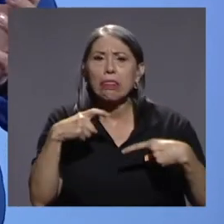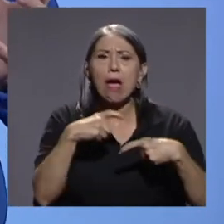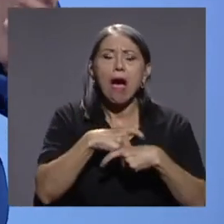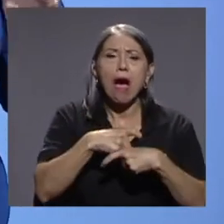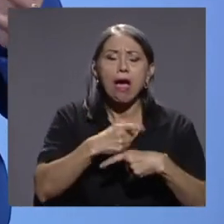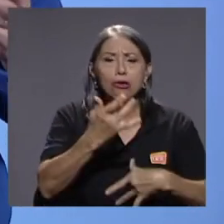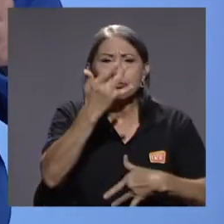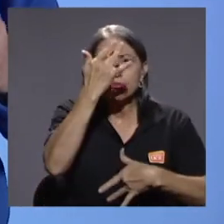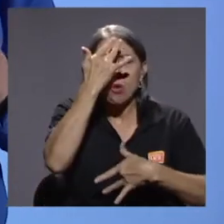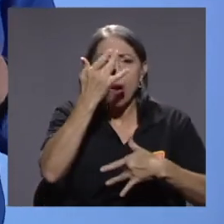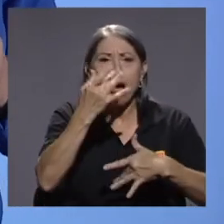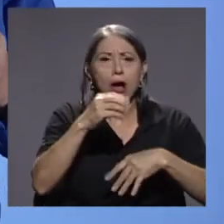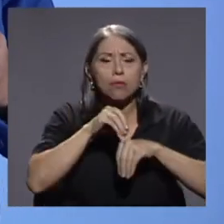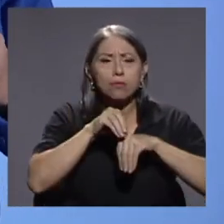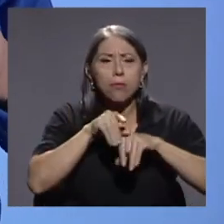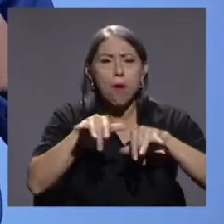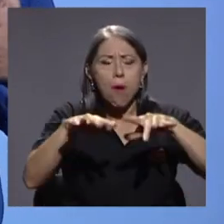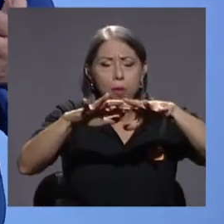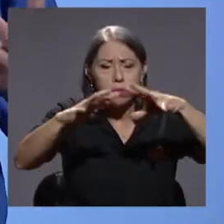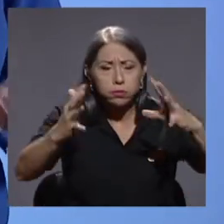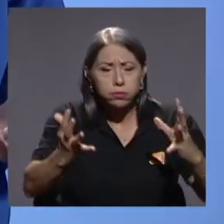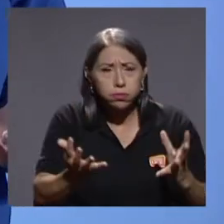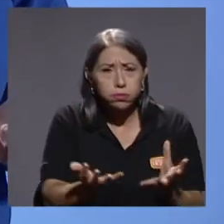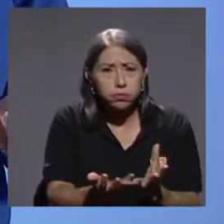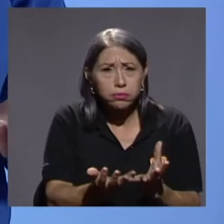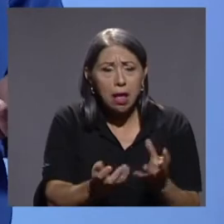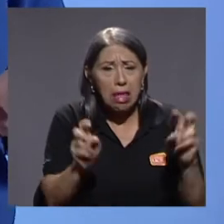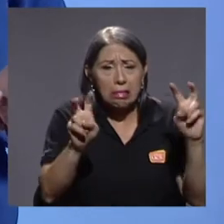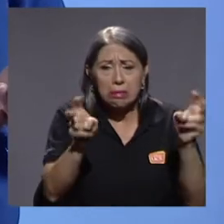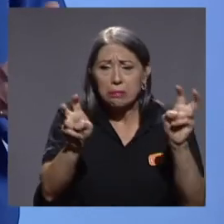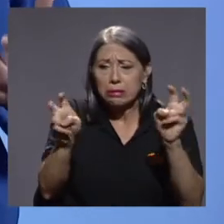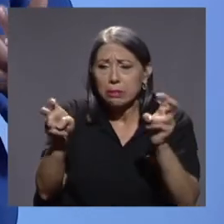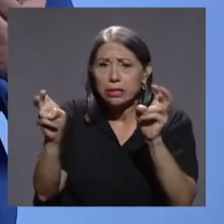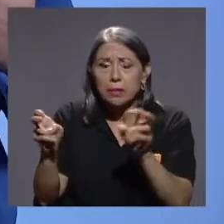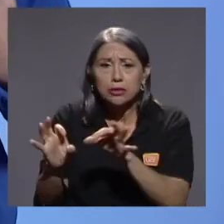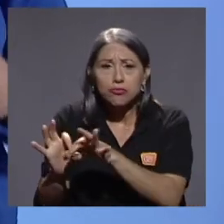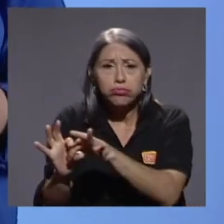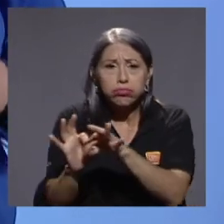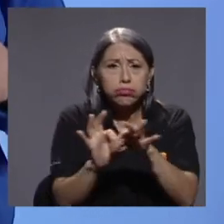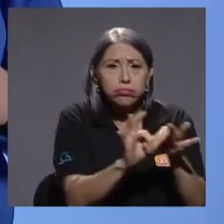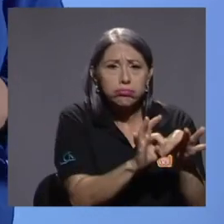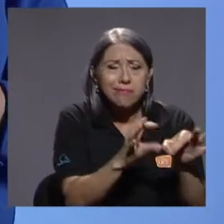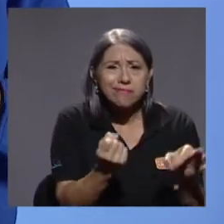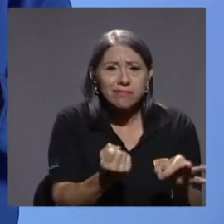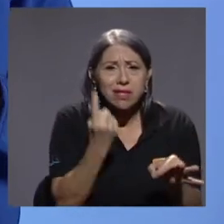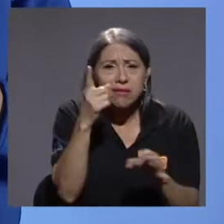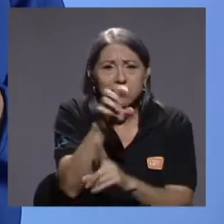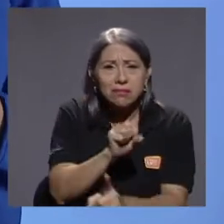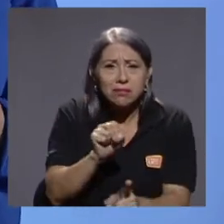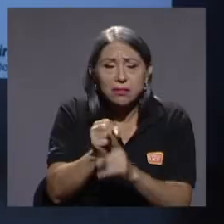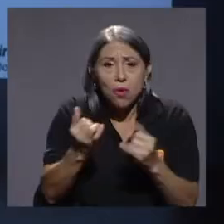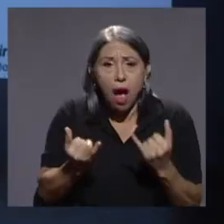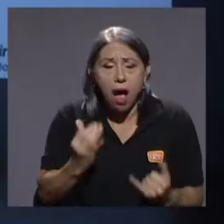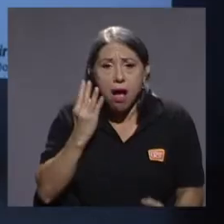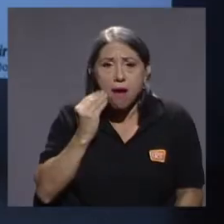Entonces, queremos relacionar todos estos temas para poder entender un poquito mejor la situación que estamos viviendo.